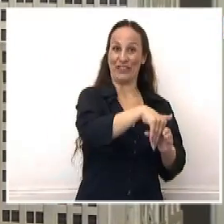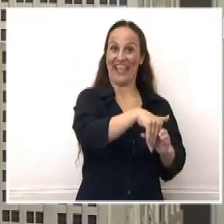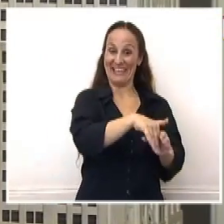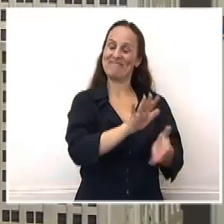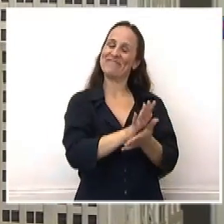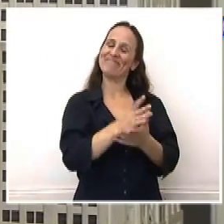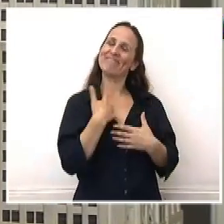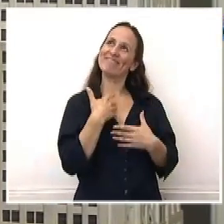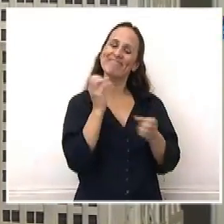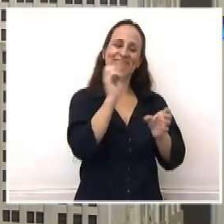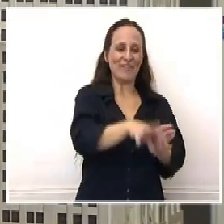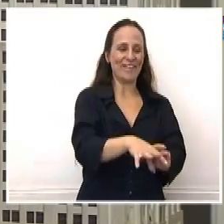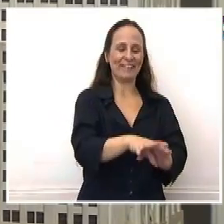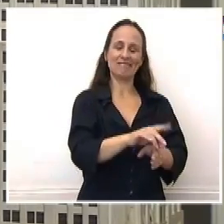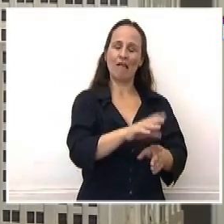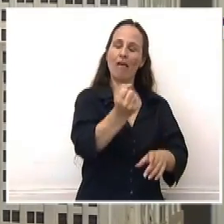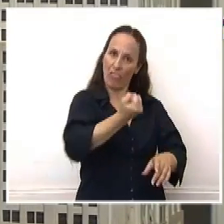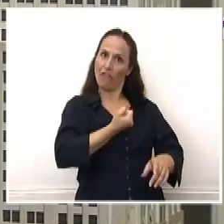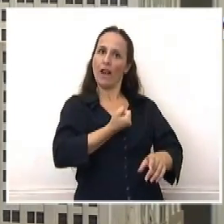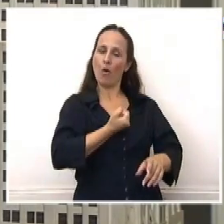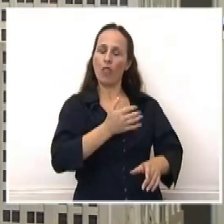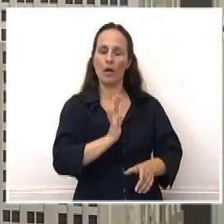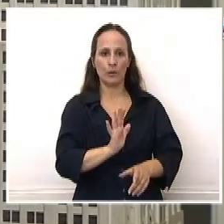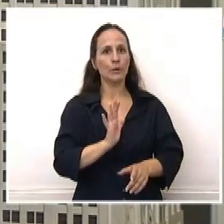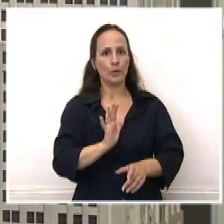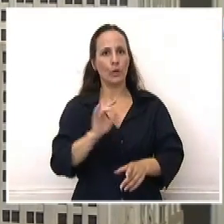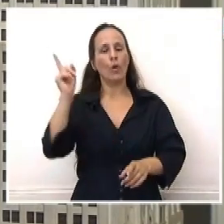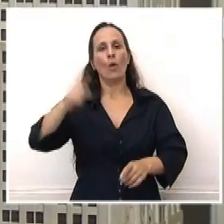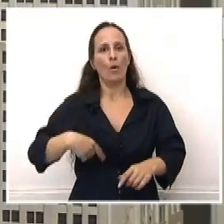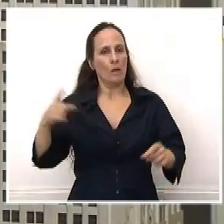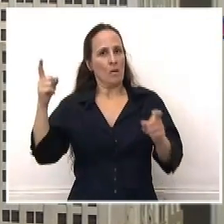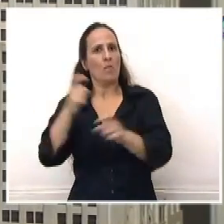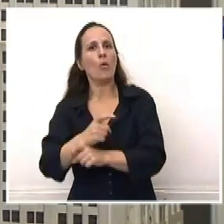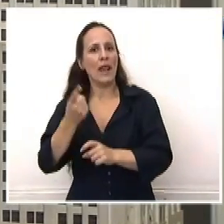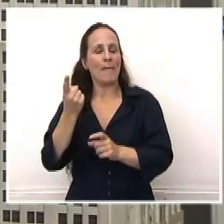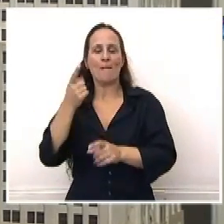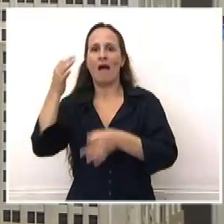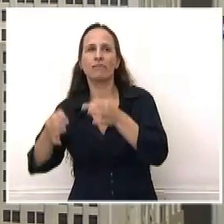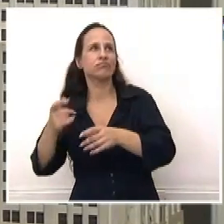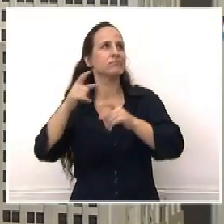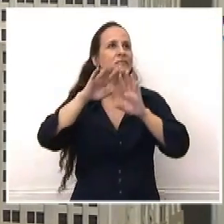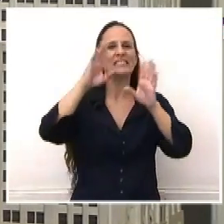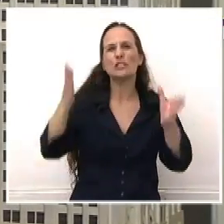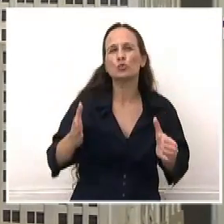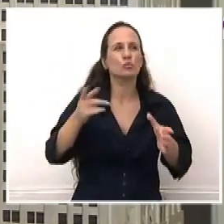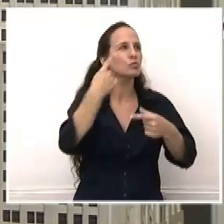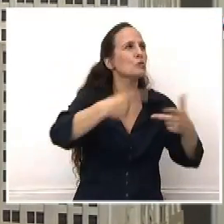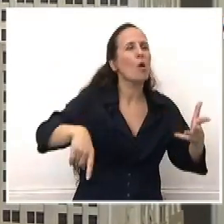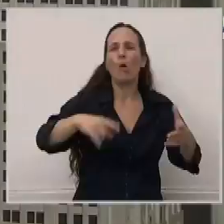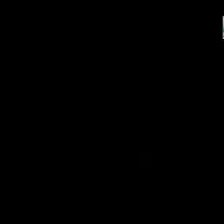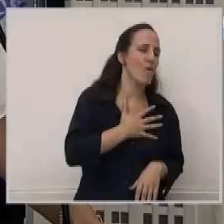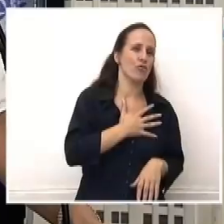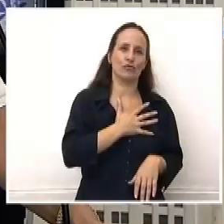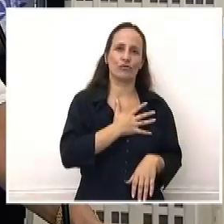el daño que se le hace a las instituciones, a los sueños, a las ilusiones y a la democracia, es